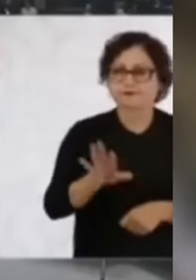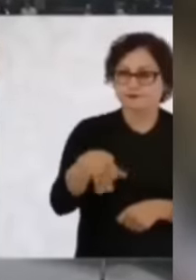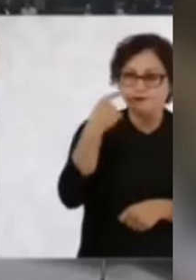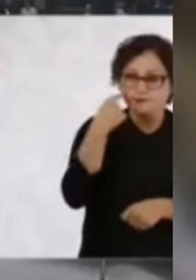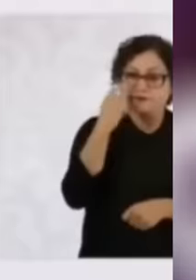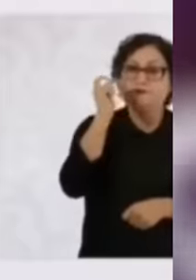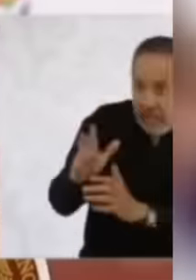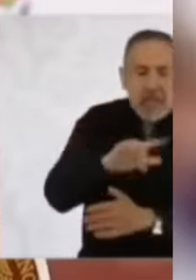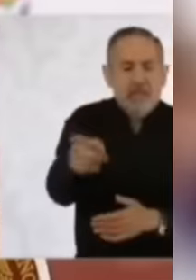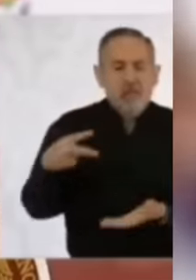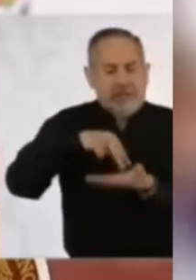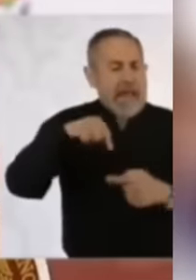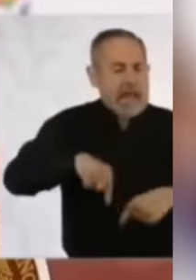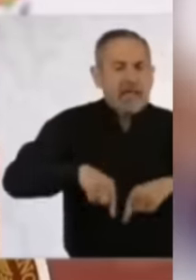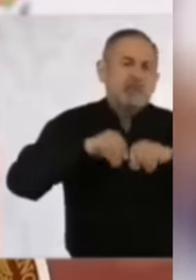Continuemos.